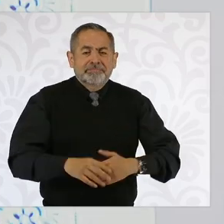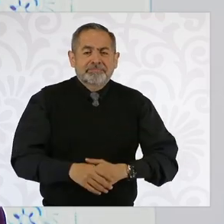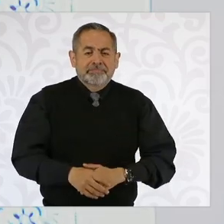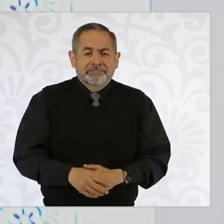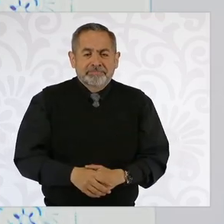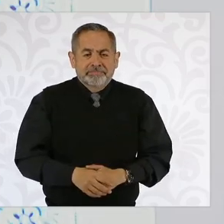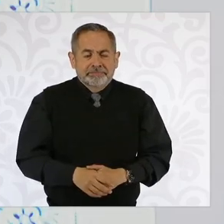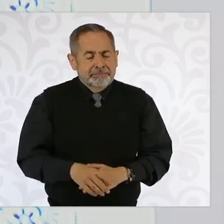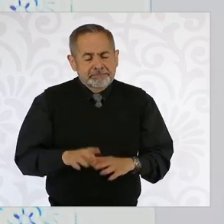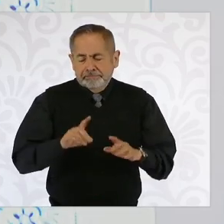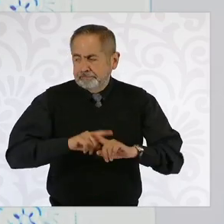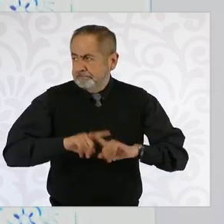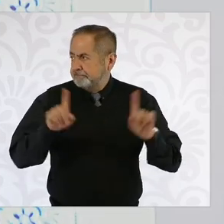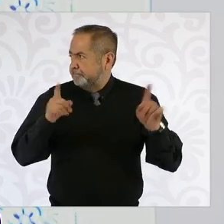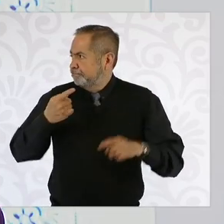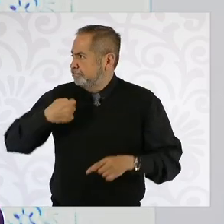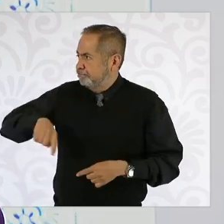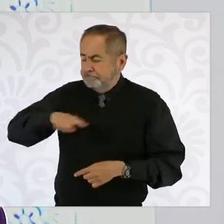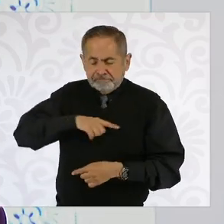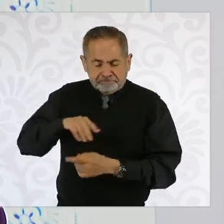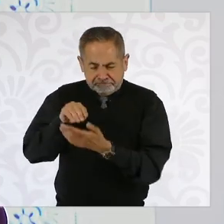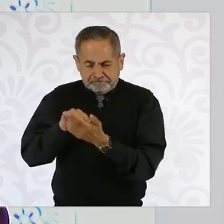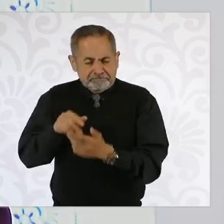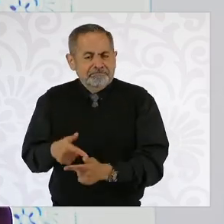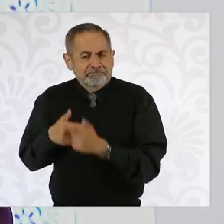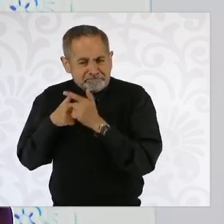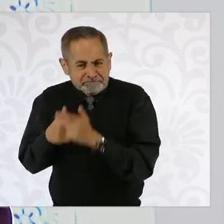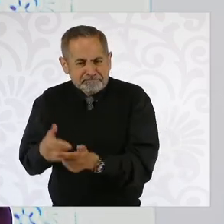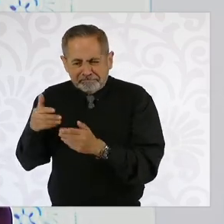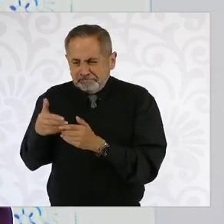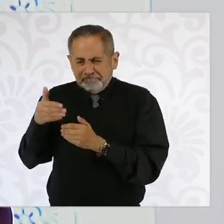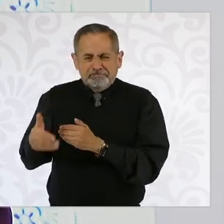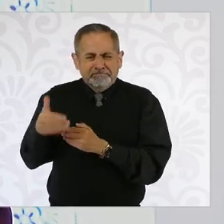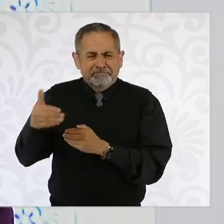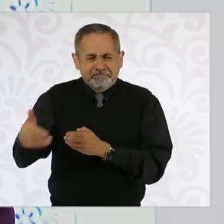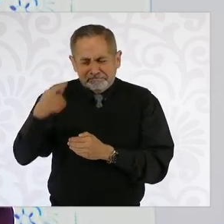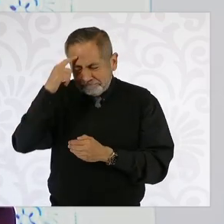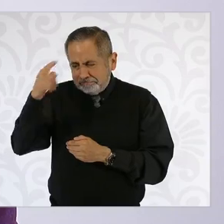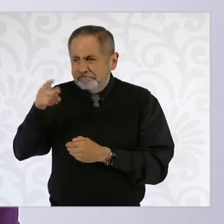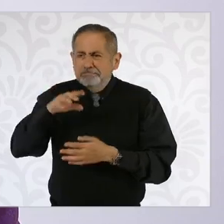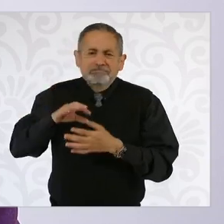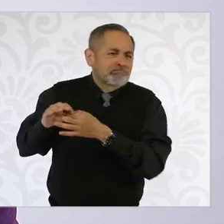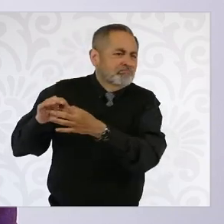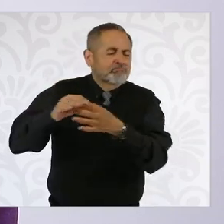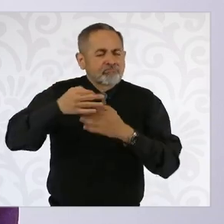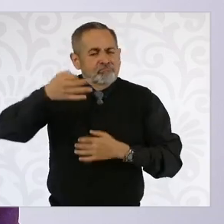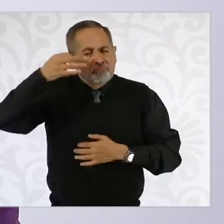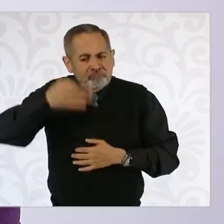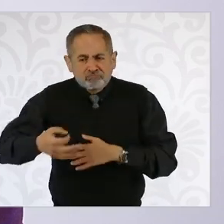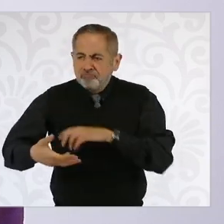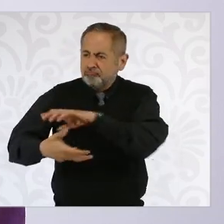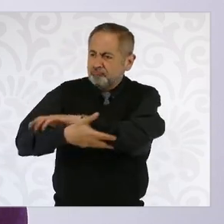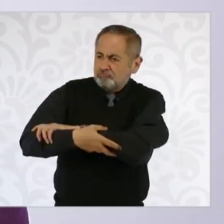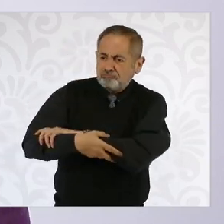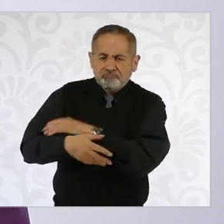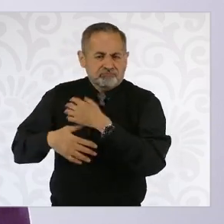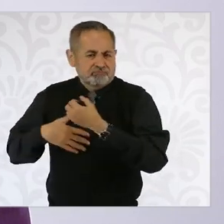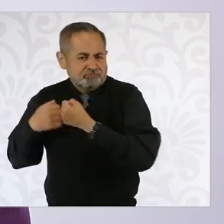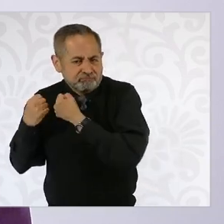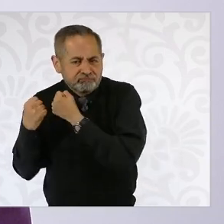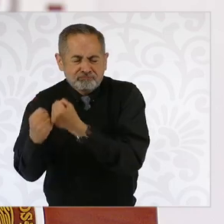Y nosotros construyendo una patria digna, solidaria, fuerte.